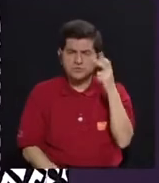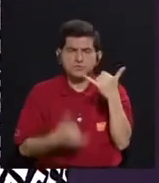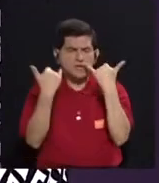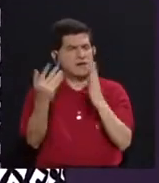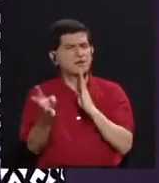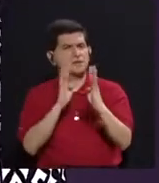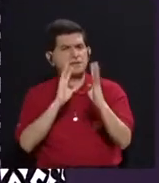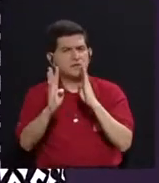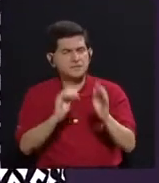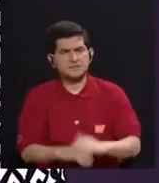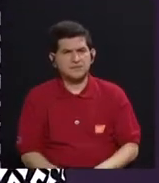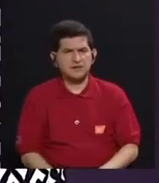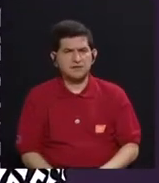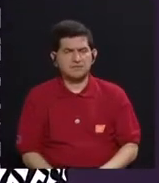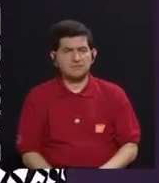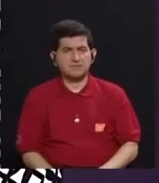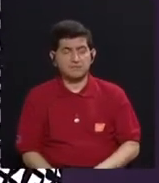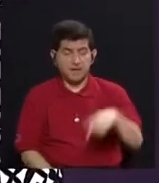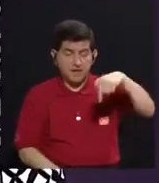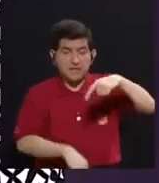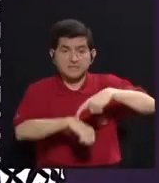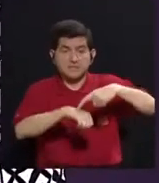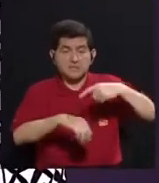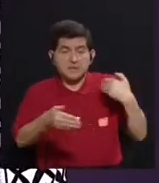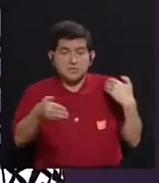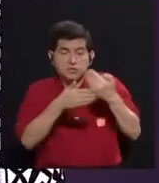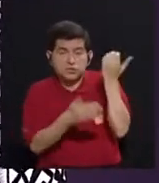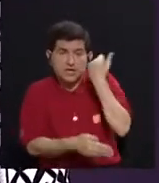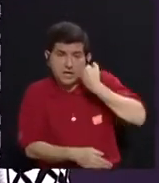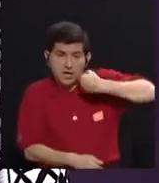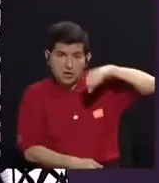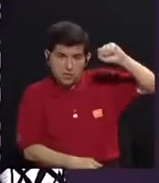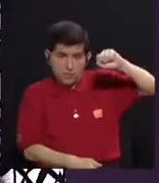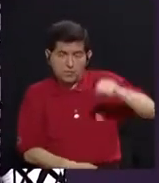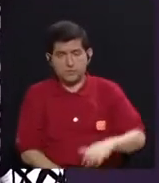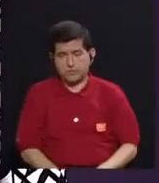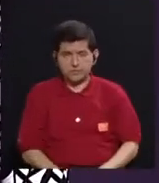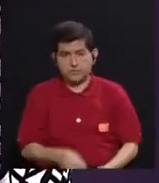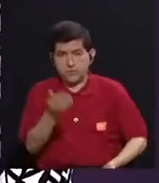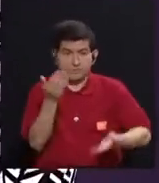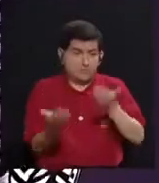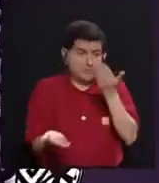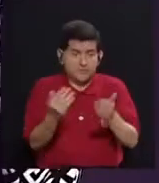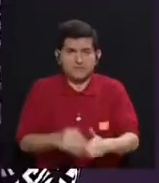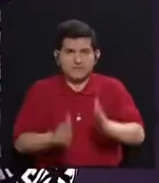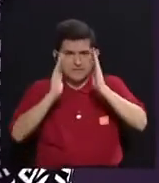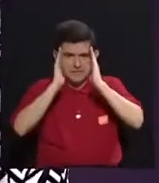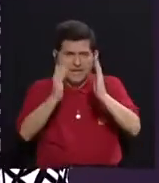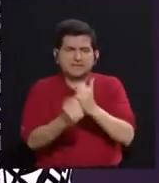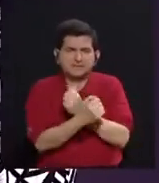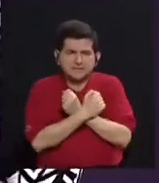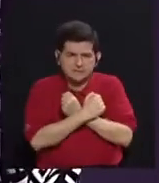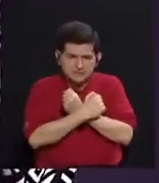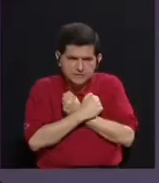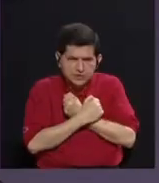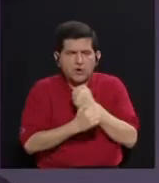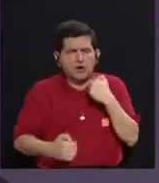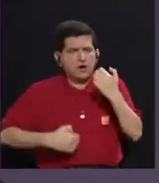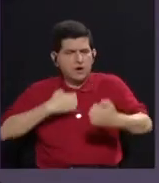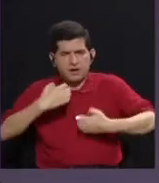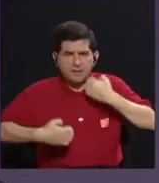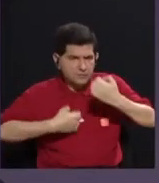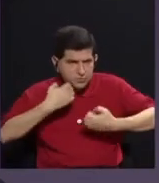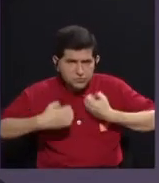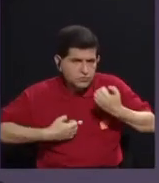mucho a hablar prácticamente de que estamos en vía de una revolución, ¿verdad? De más de hacerle caso más a lo afectivo, a lo emocional,